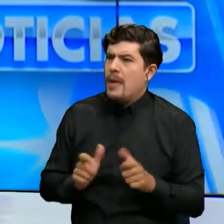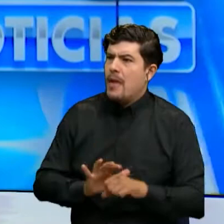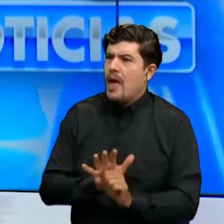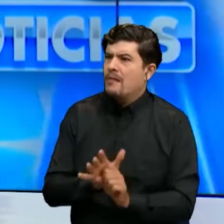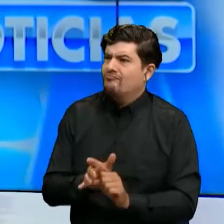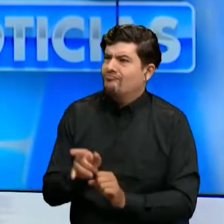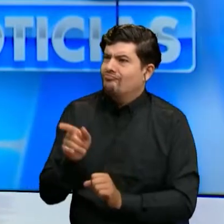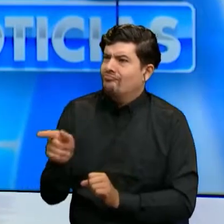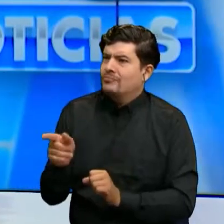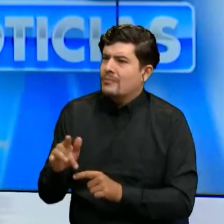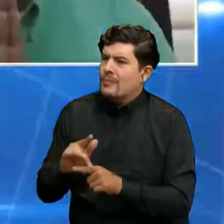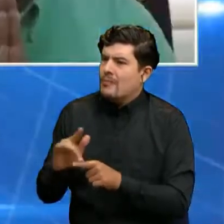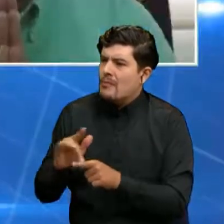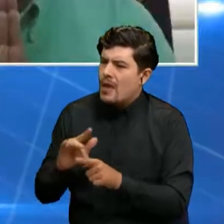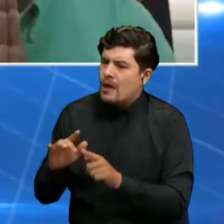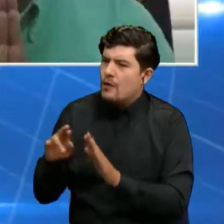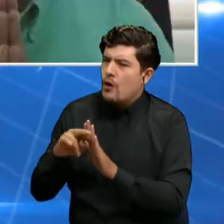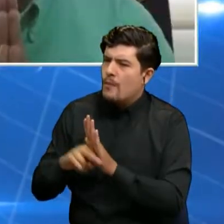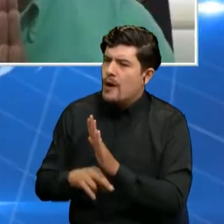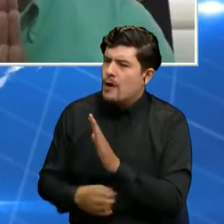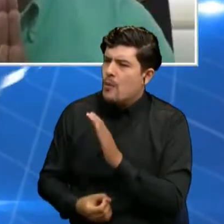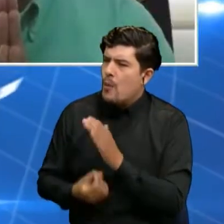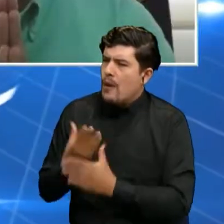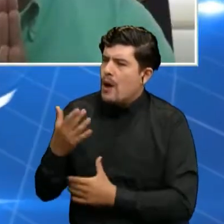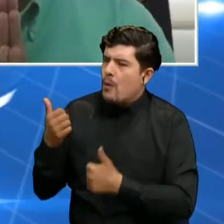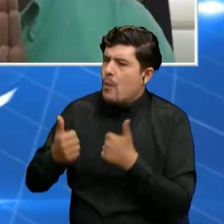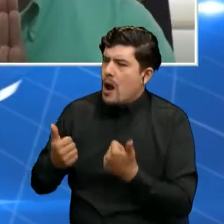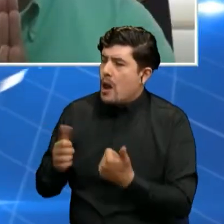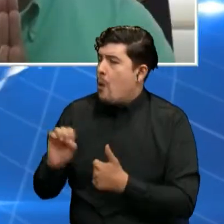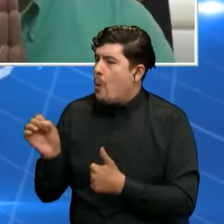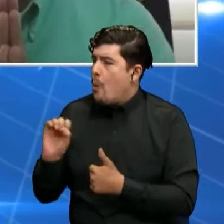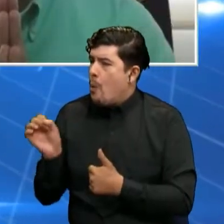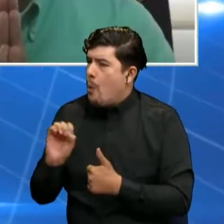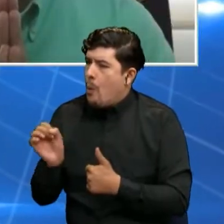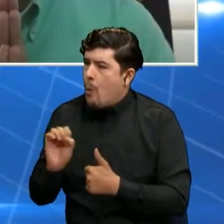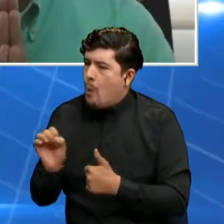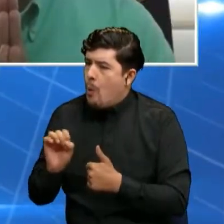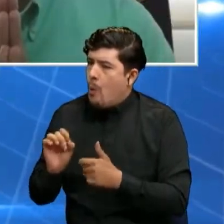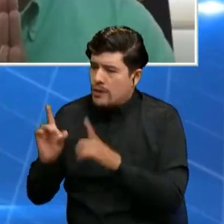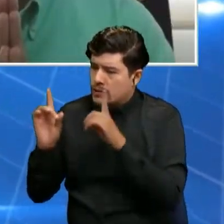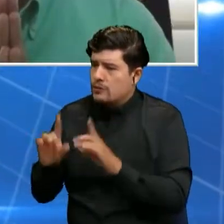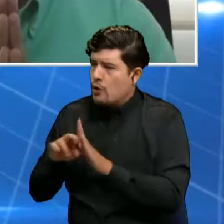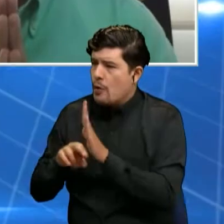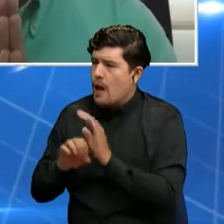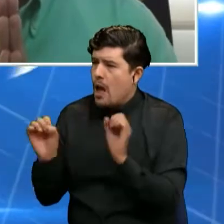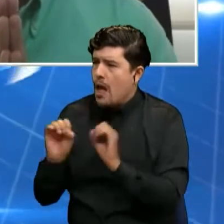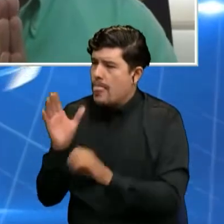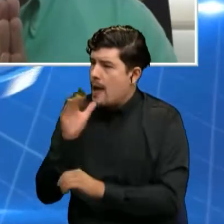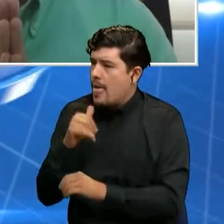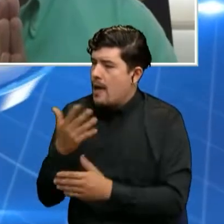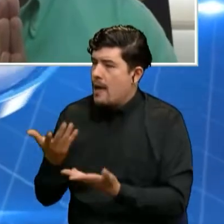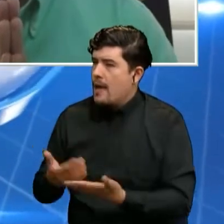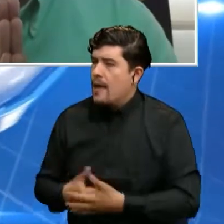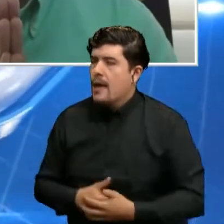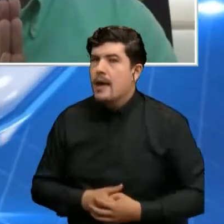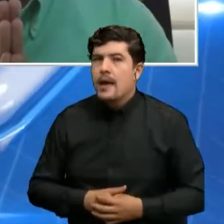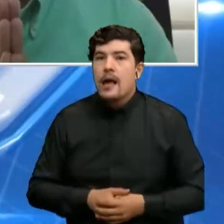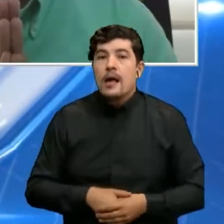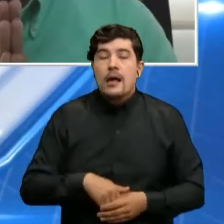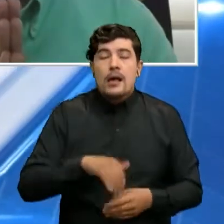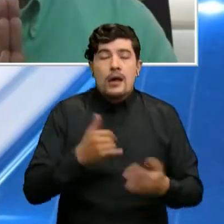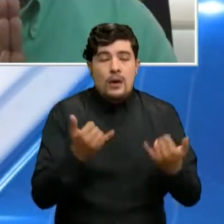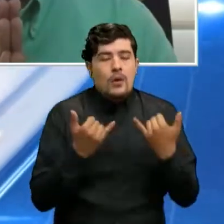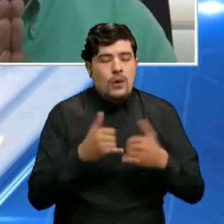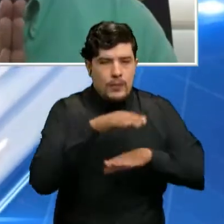existir en el departamento frente a esta nueva ola de contagios o no se van a tomar restricciones todavía? Esta tarde nosotros,